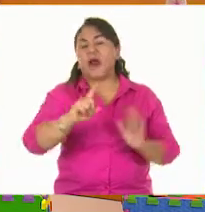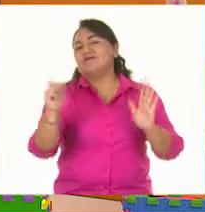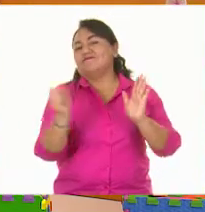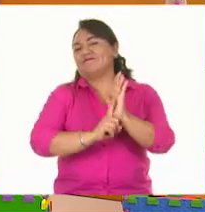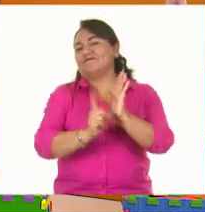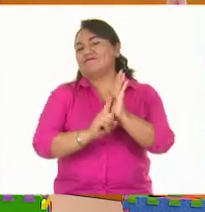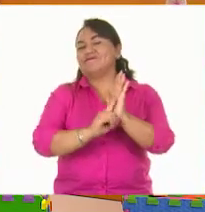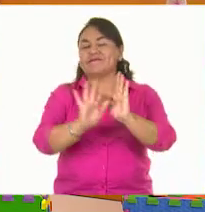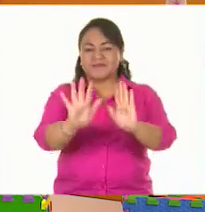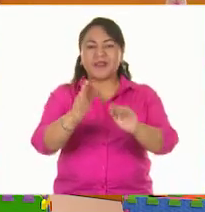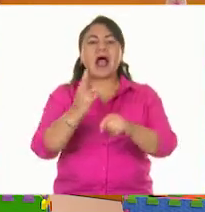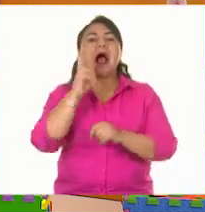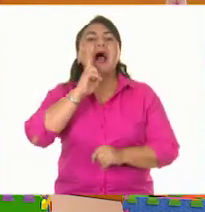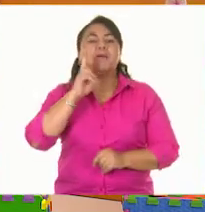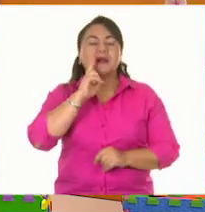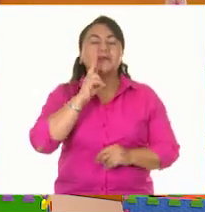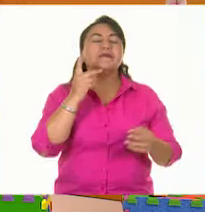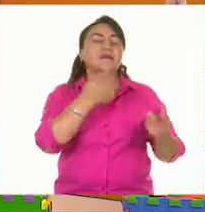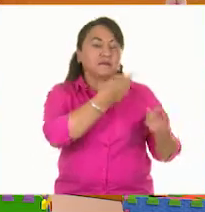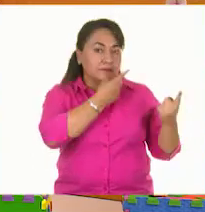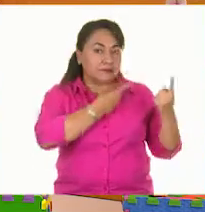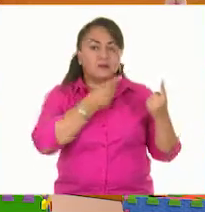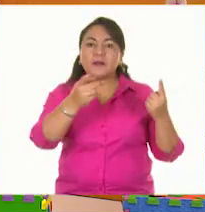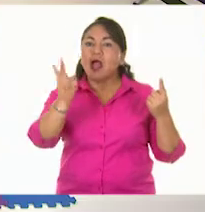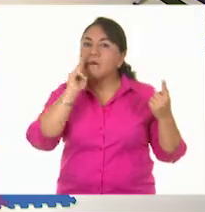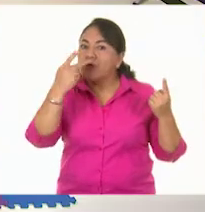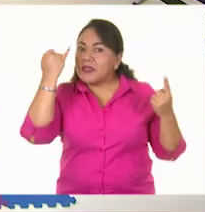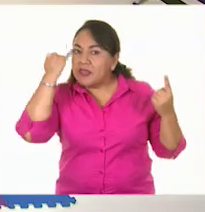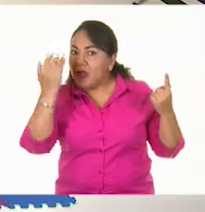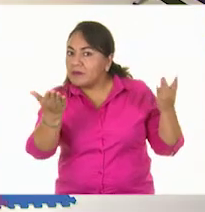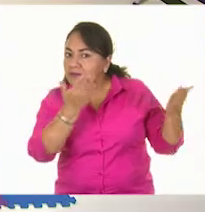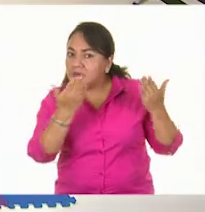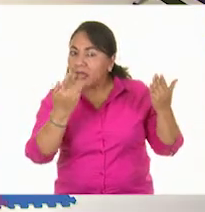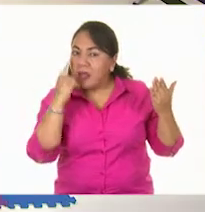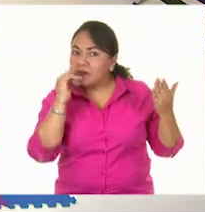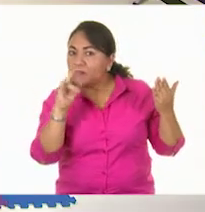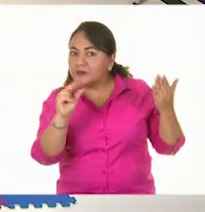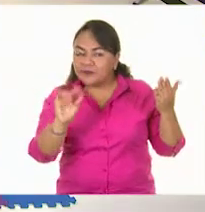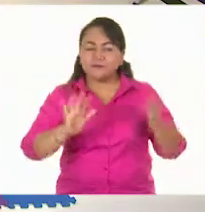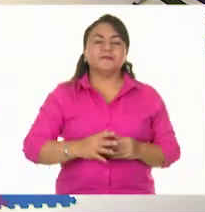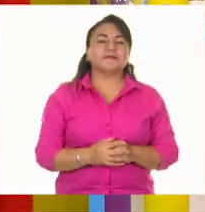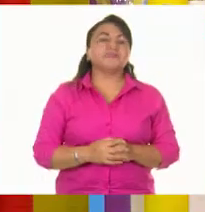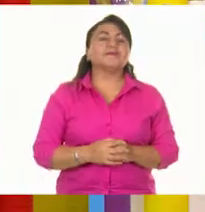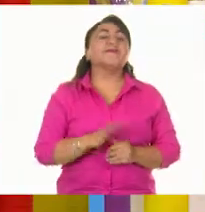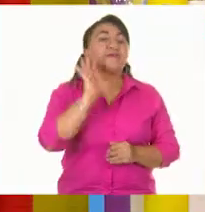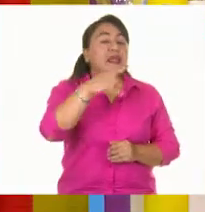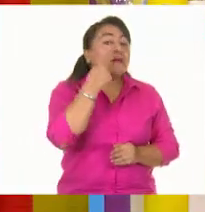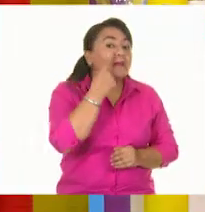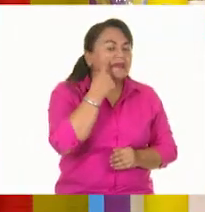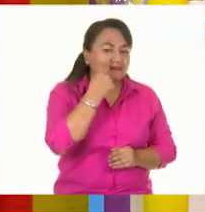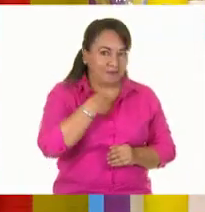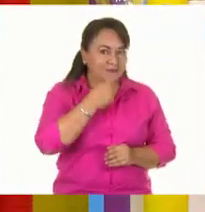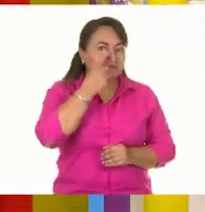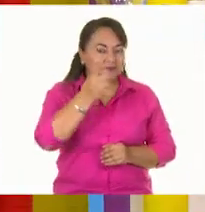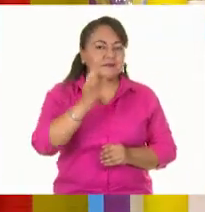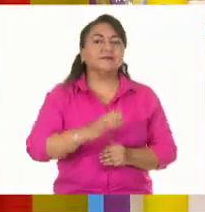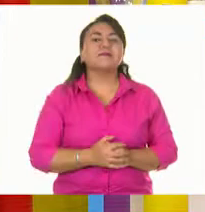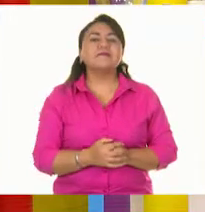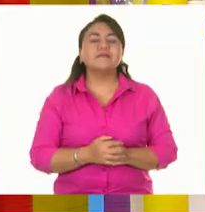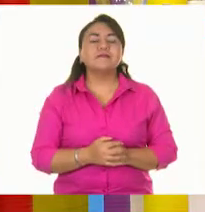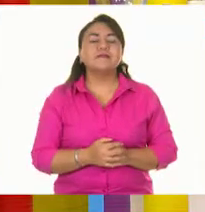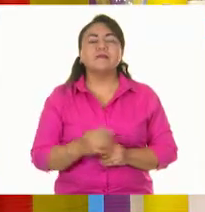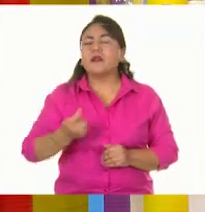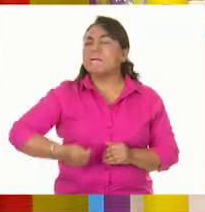1. Vamos a escuchar a Alexia y comparemos sus ideas con las que nos va a decir Alexia. Bueno, bueno. A ver, ahí les va. La primera